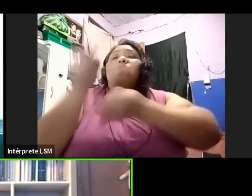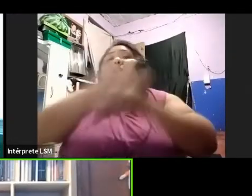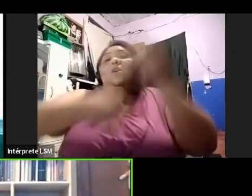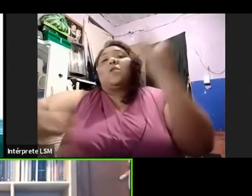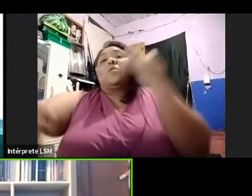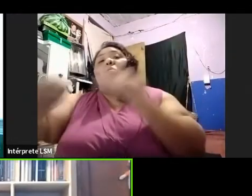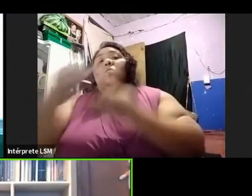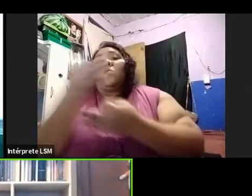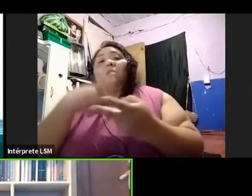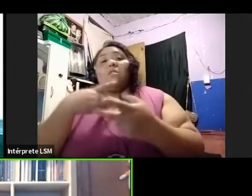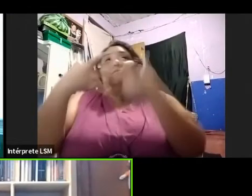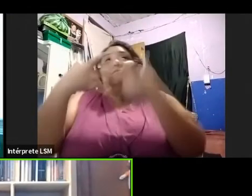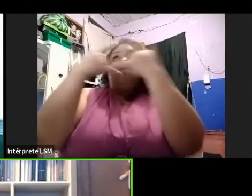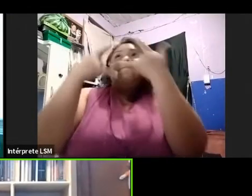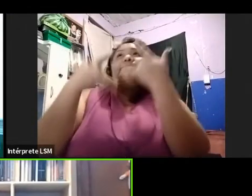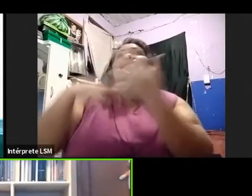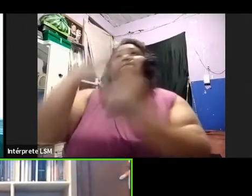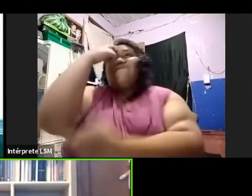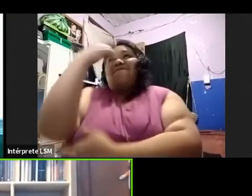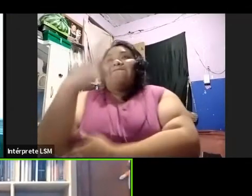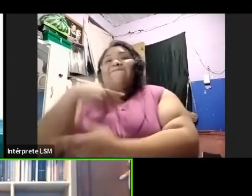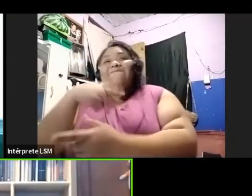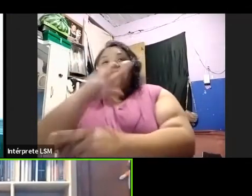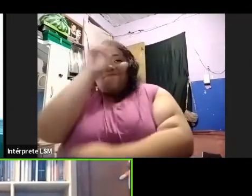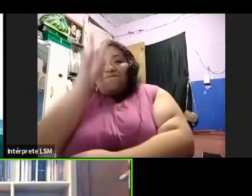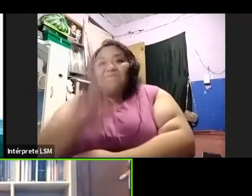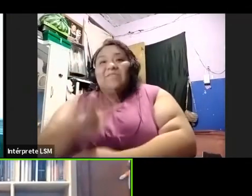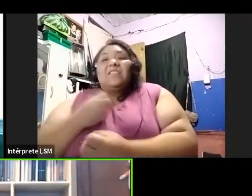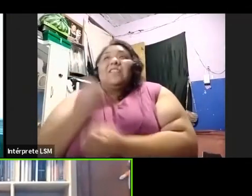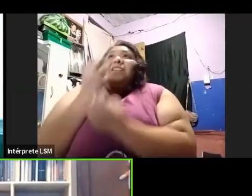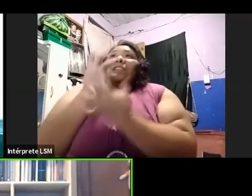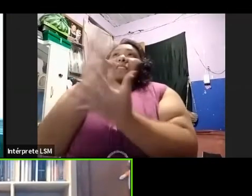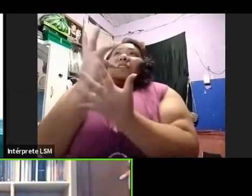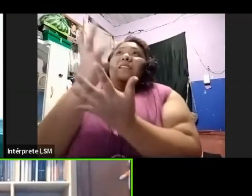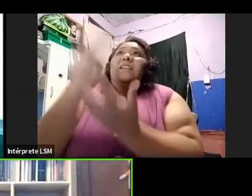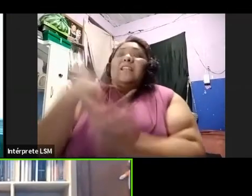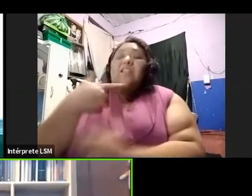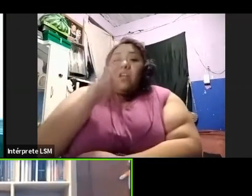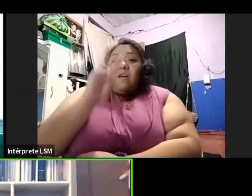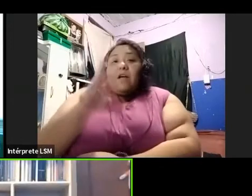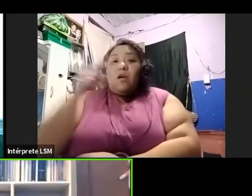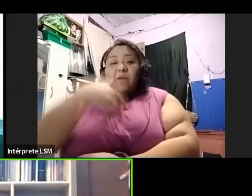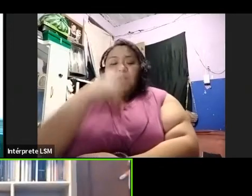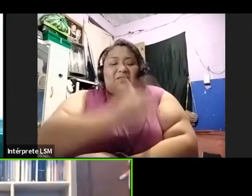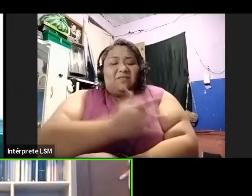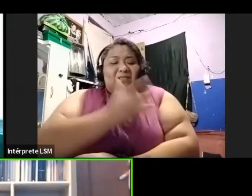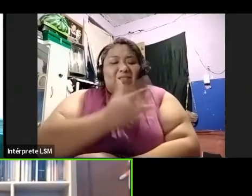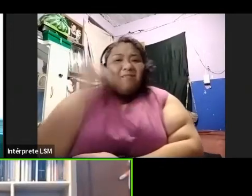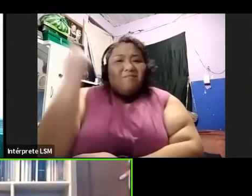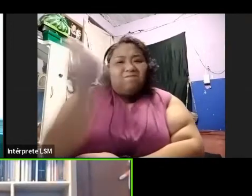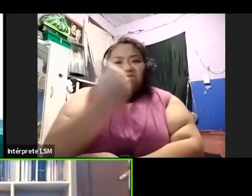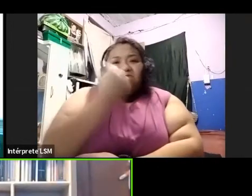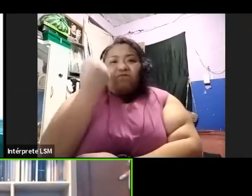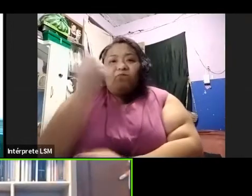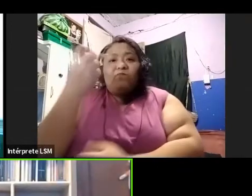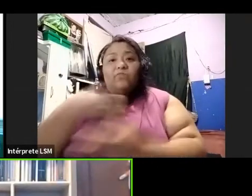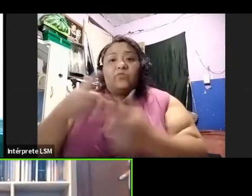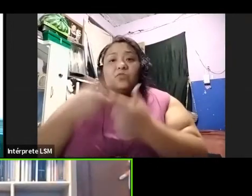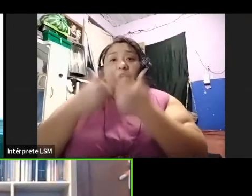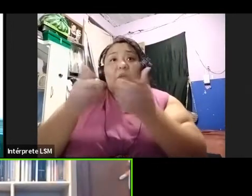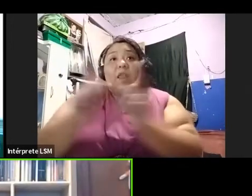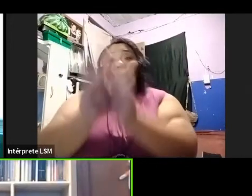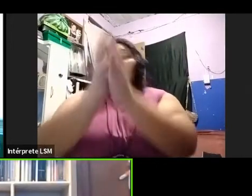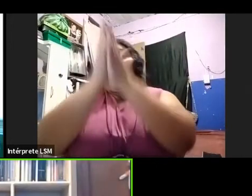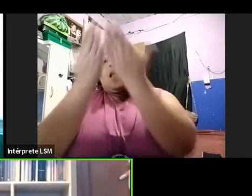y esperanzadora. Y justamente me siento muy feliz y afortunado de haber encontrado en el increíble libro de mi amiga Luz Valdez.